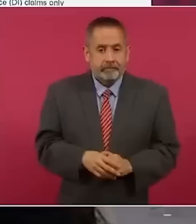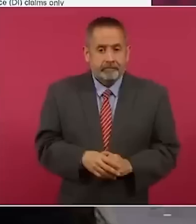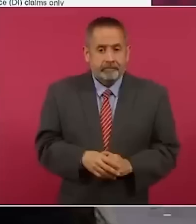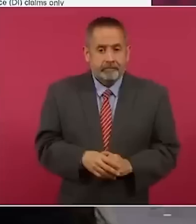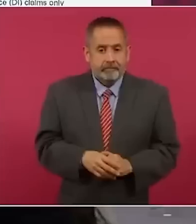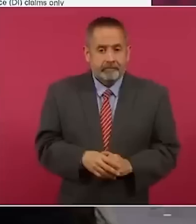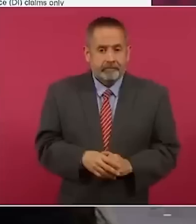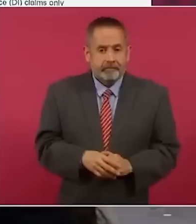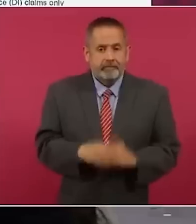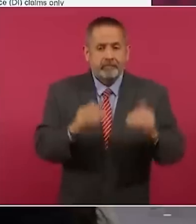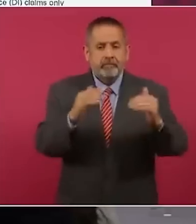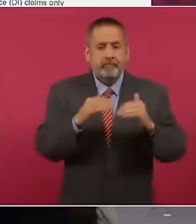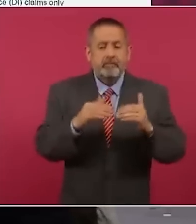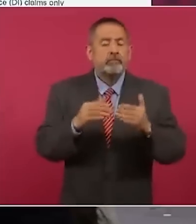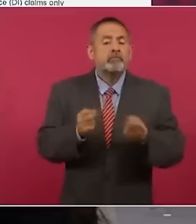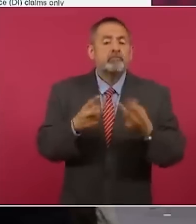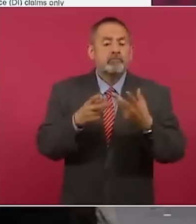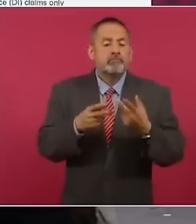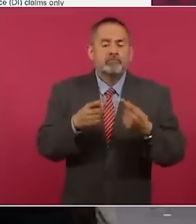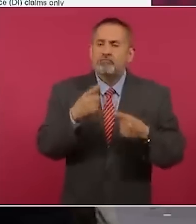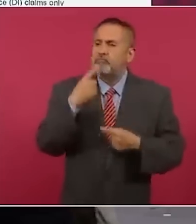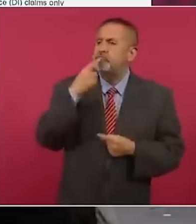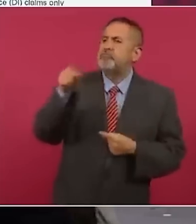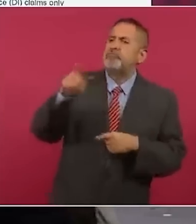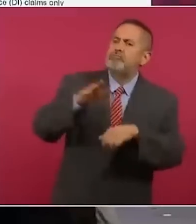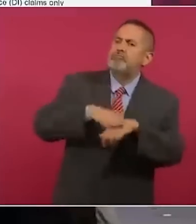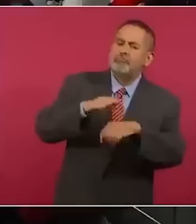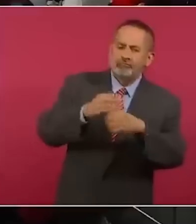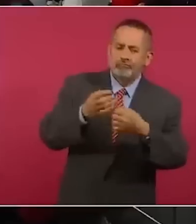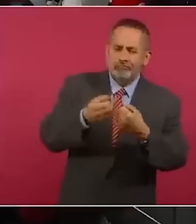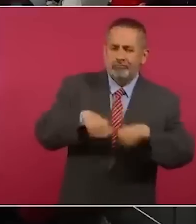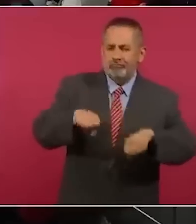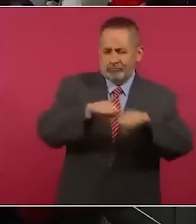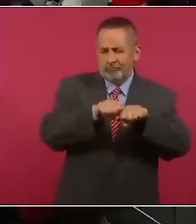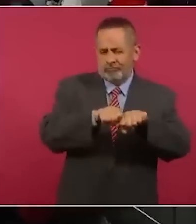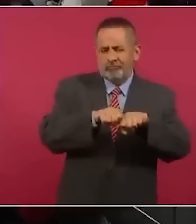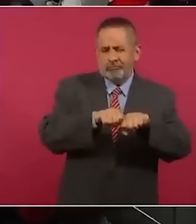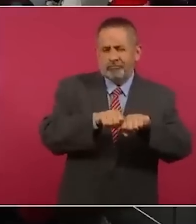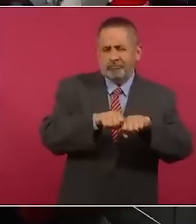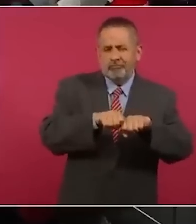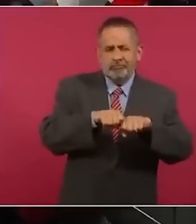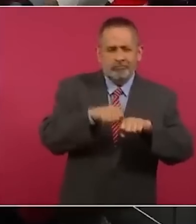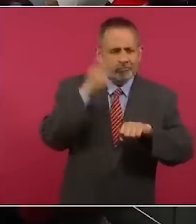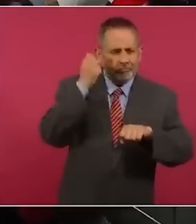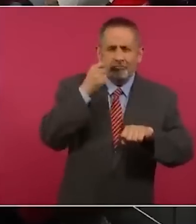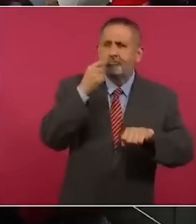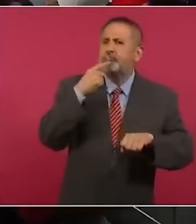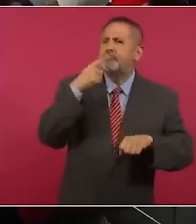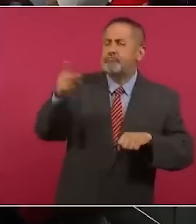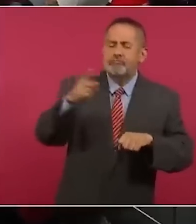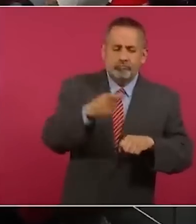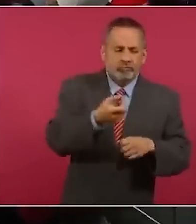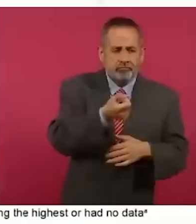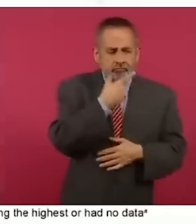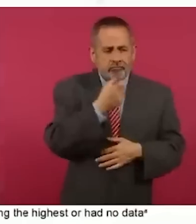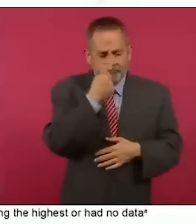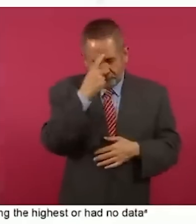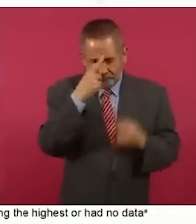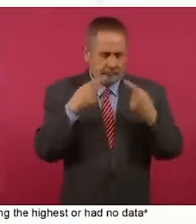Aquí son los seguros, los reclamos por vía de aseguradoras por consumo de opioides, por el efecto que tienen.